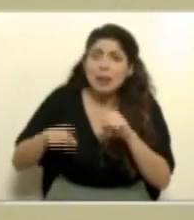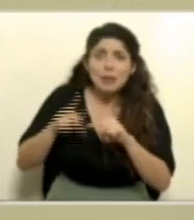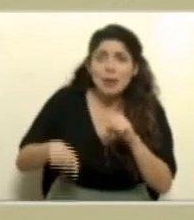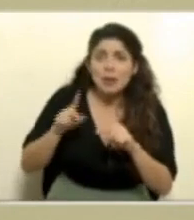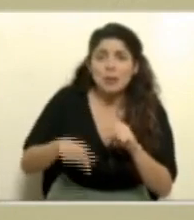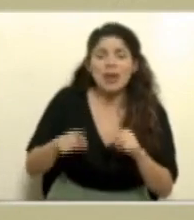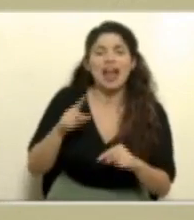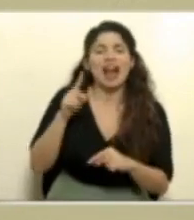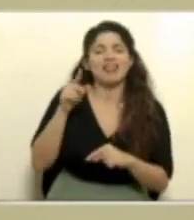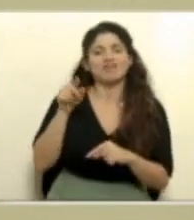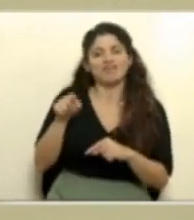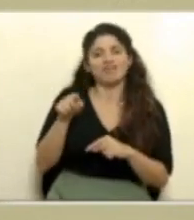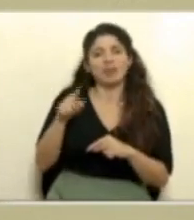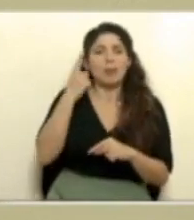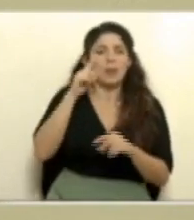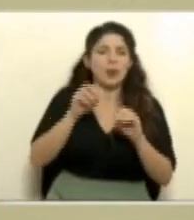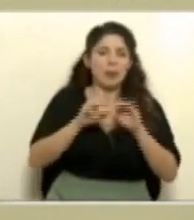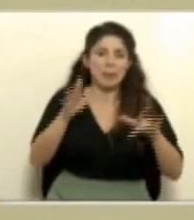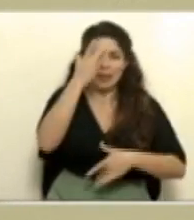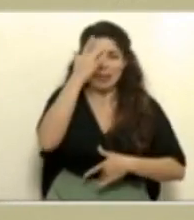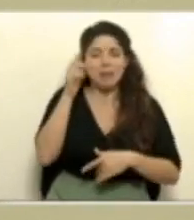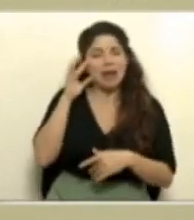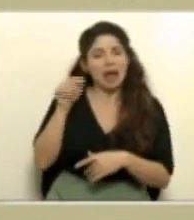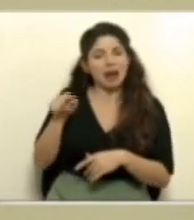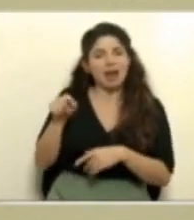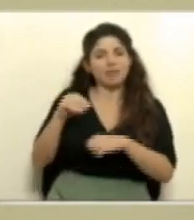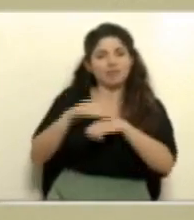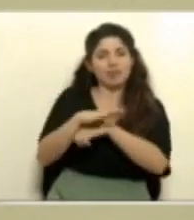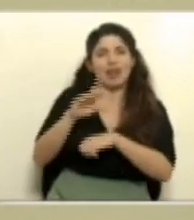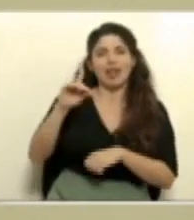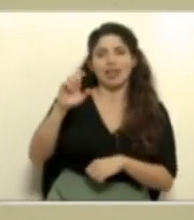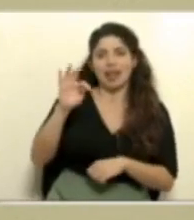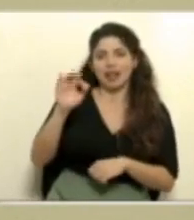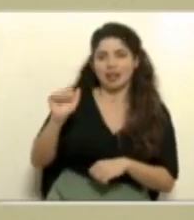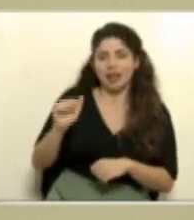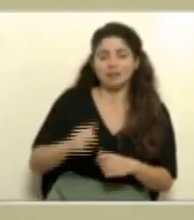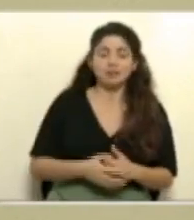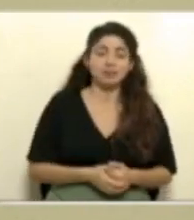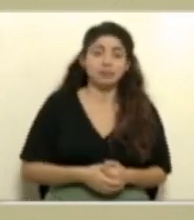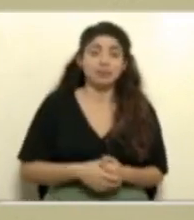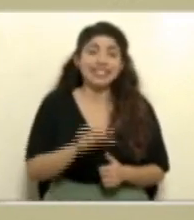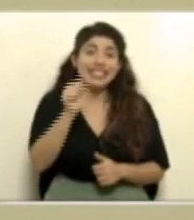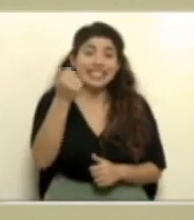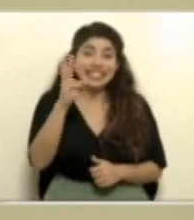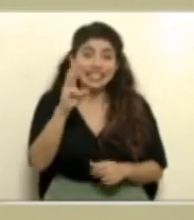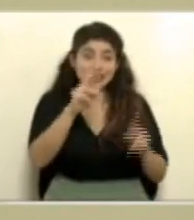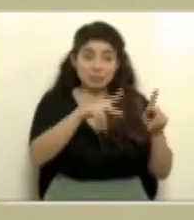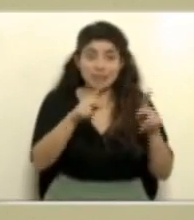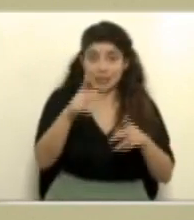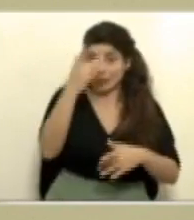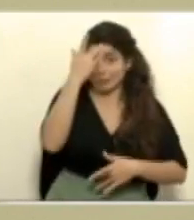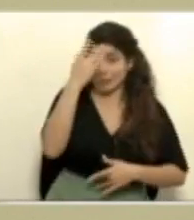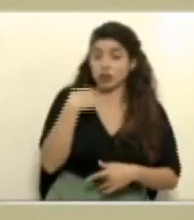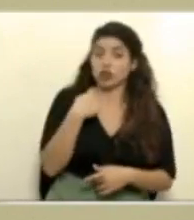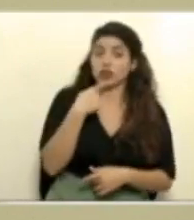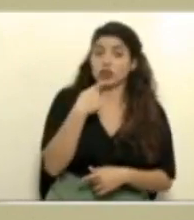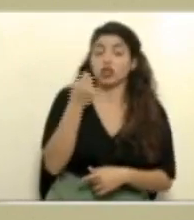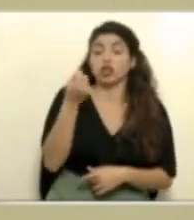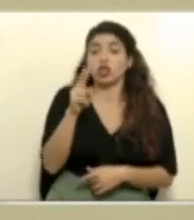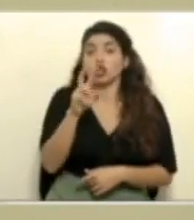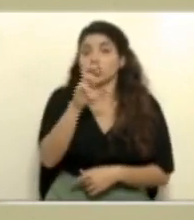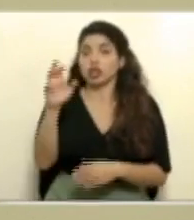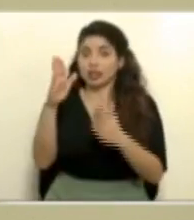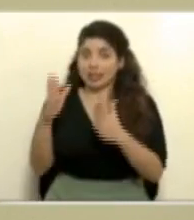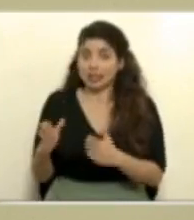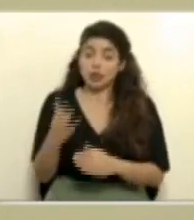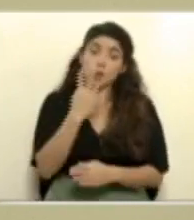en lo que respecta a la ola pandémica. De estos 16 casos, que como ya indicaba, 12 son costarricenses